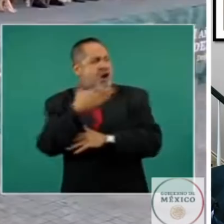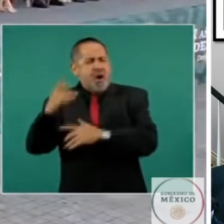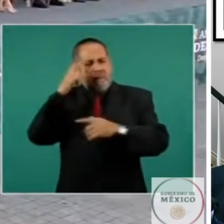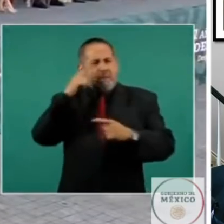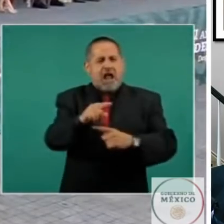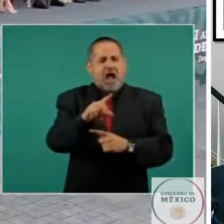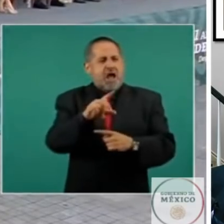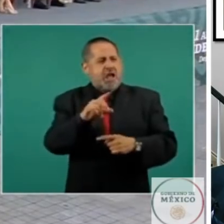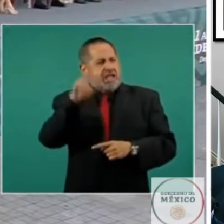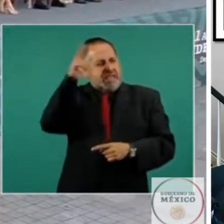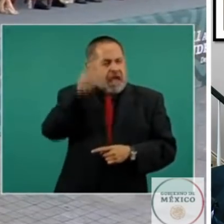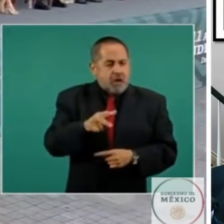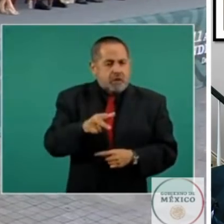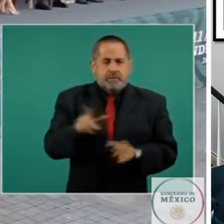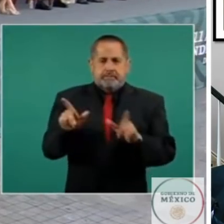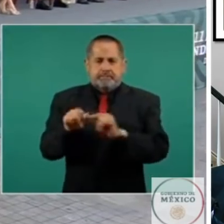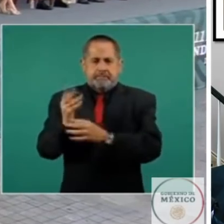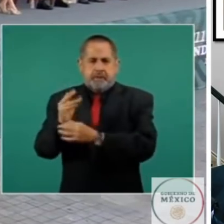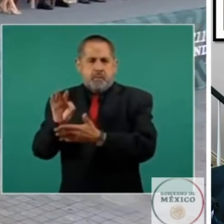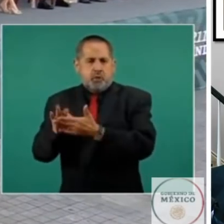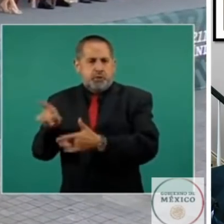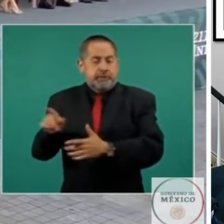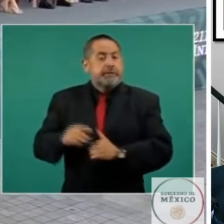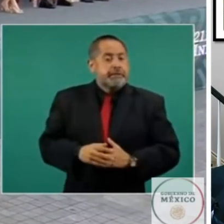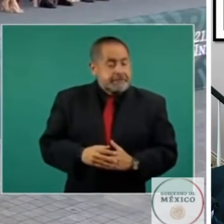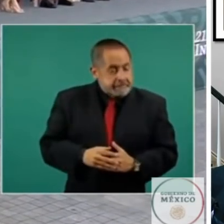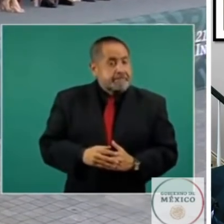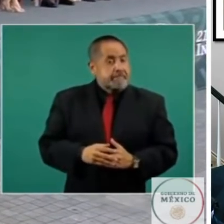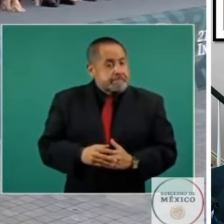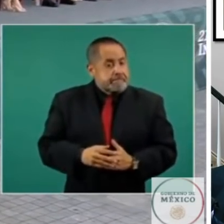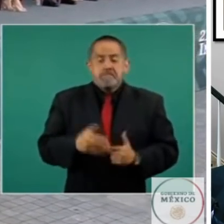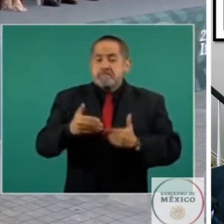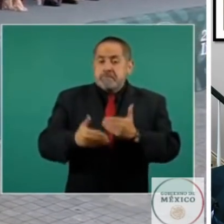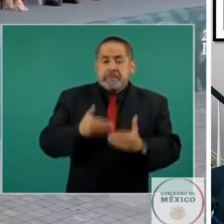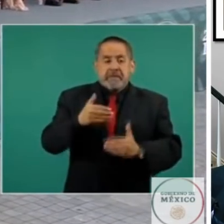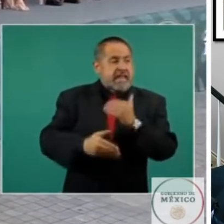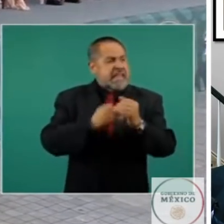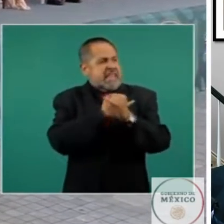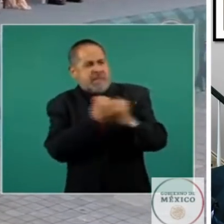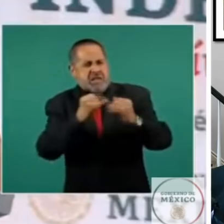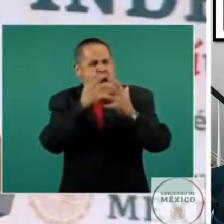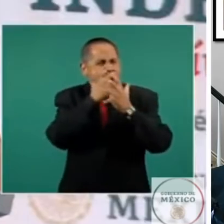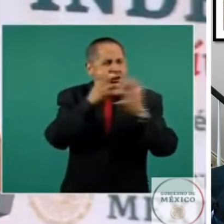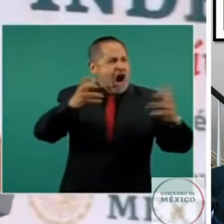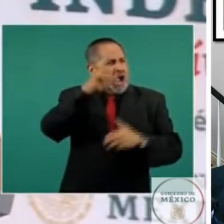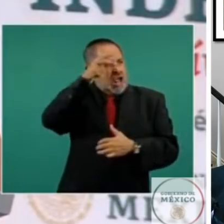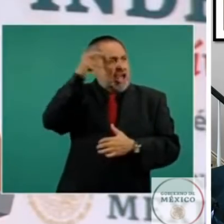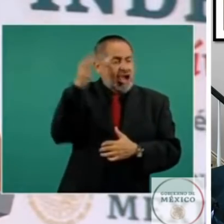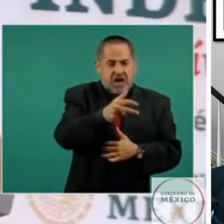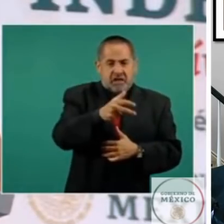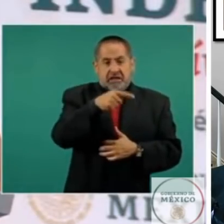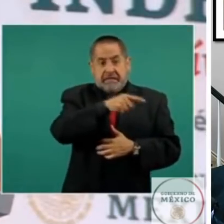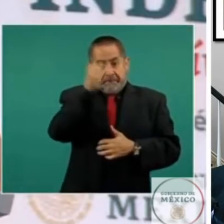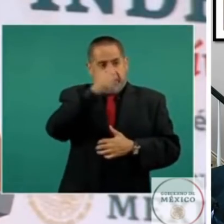Por sus características, el proceso independentista mexicano, que iniciara con el grito de Dolores protagonizado por el padre